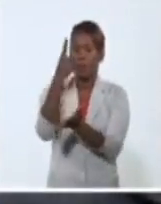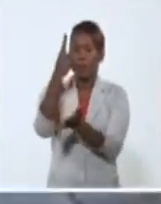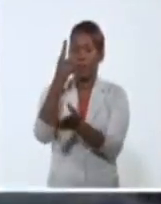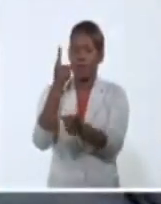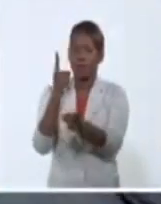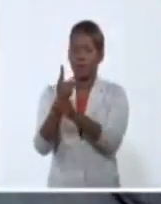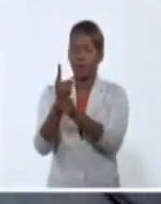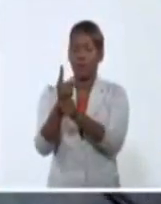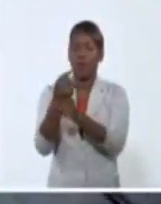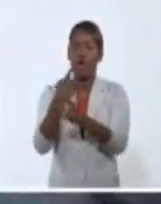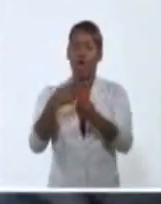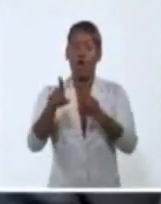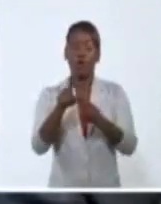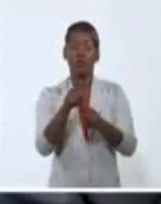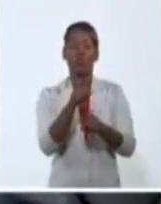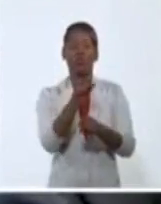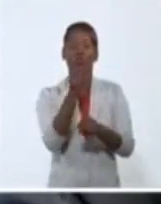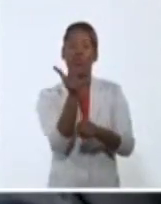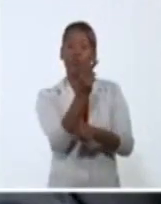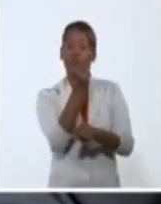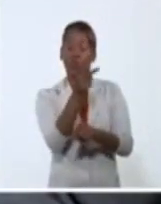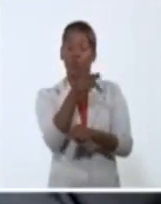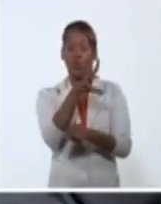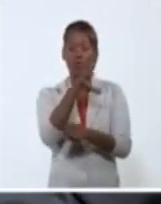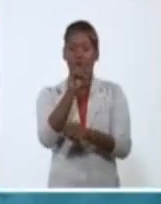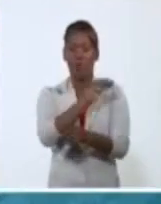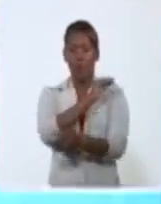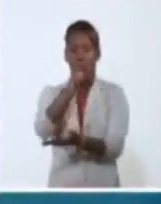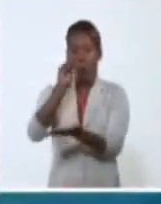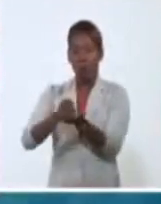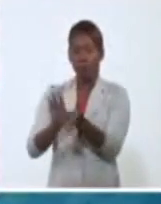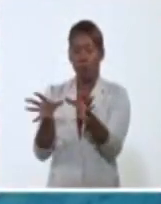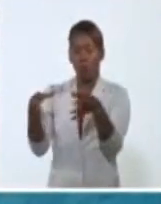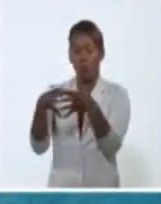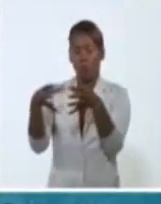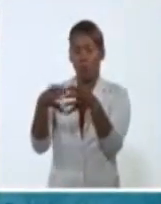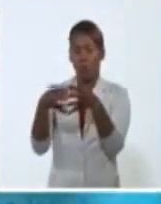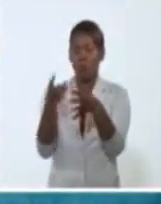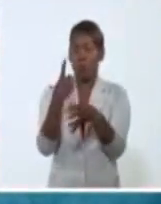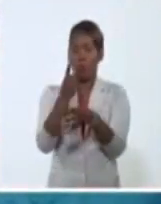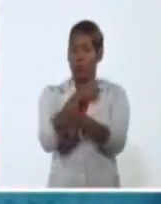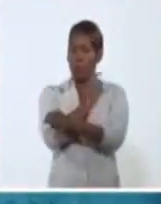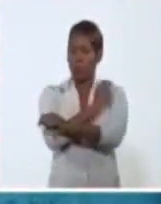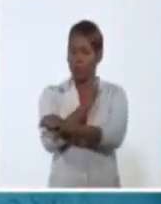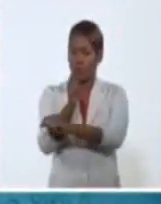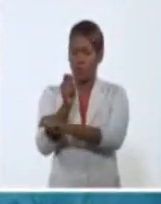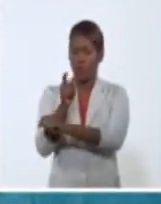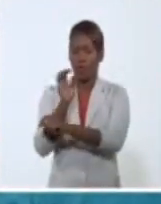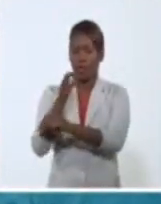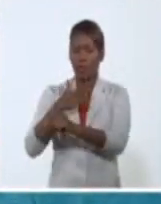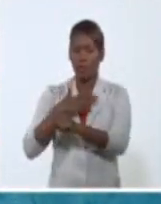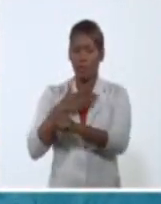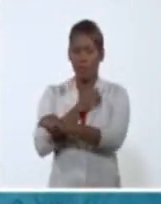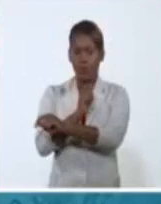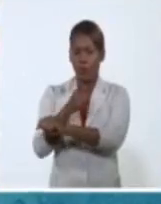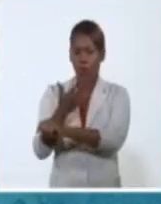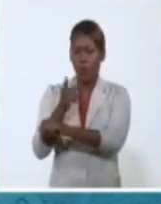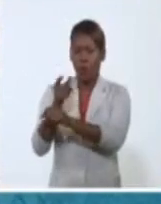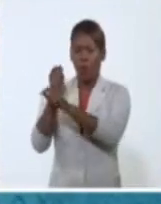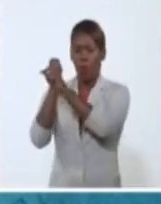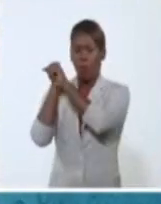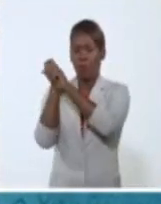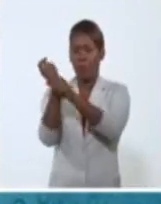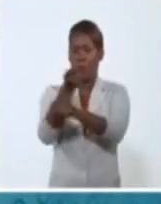Guillermo García y Fran Abel Álvarez y también renovó contrato el entrenador de bateo Omar Linares. Se explicó que